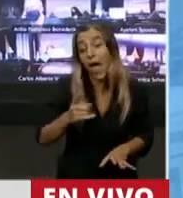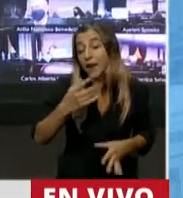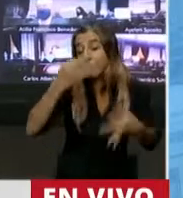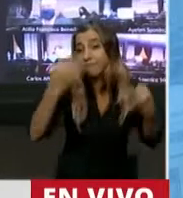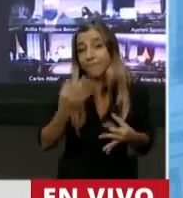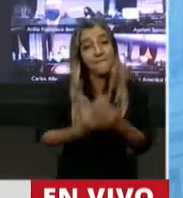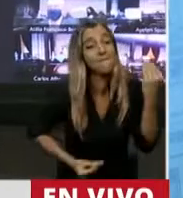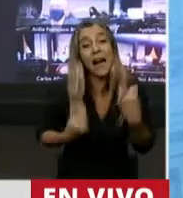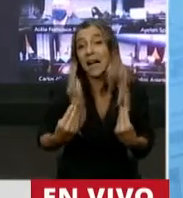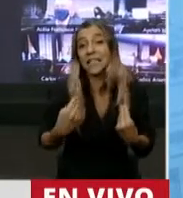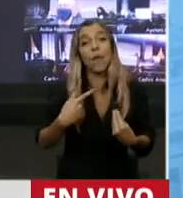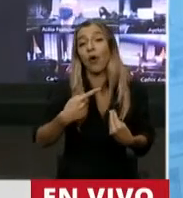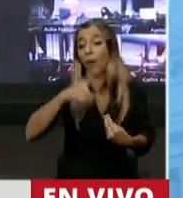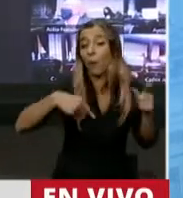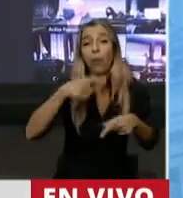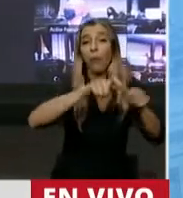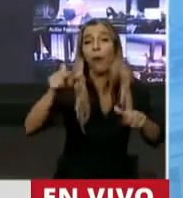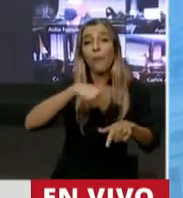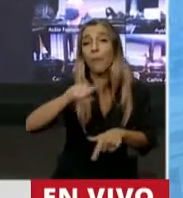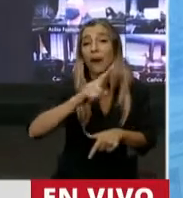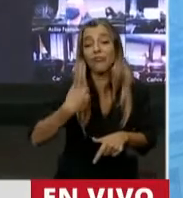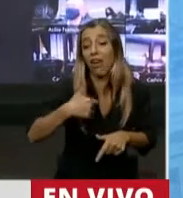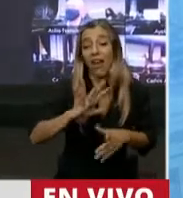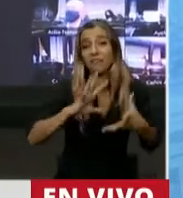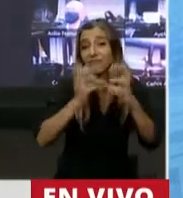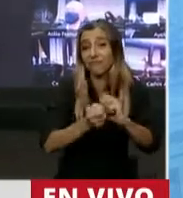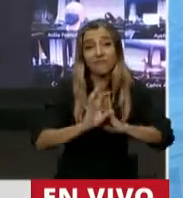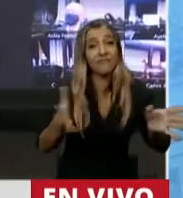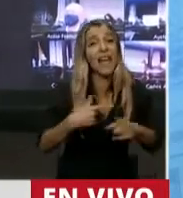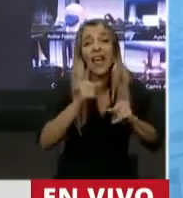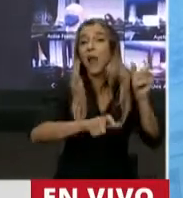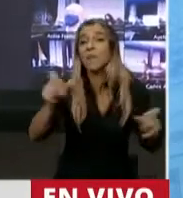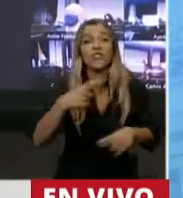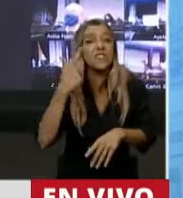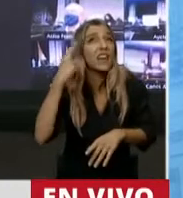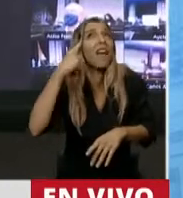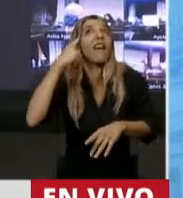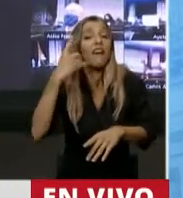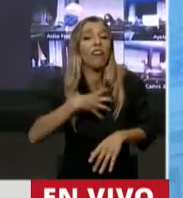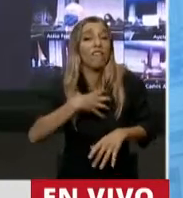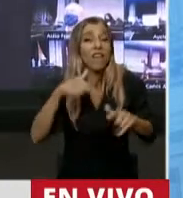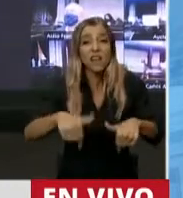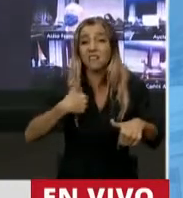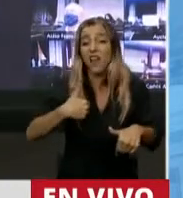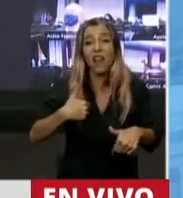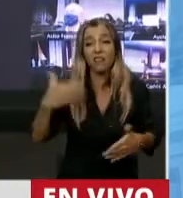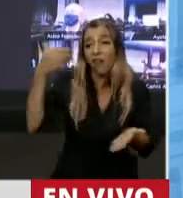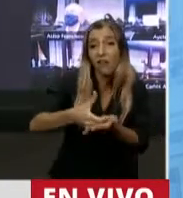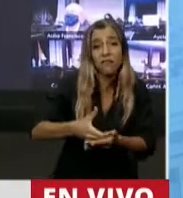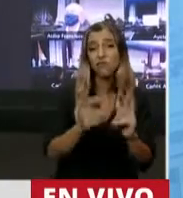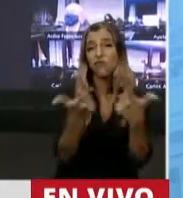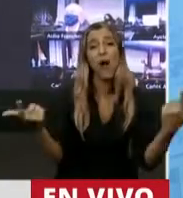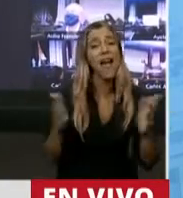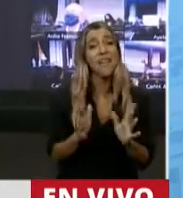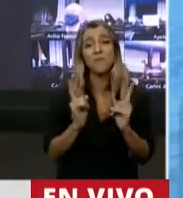daño enorme que le hace a todos los argentinos. Recuperar la credibilidad en las inversiones en la Argentina, de nuestro propio empresariado, de la